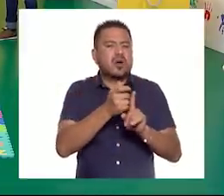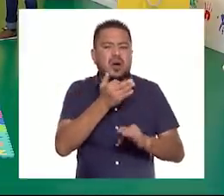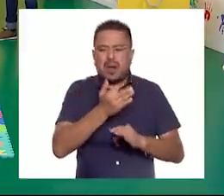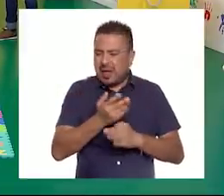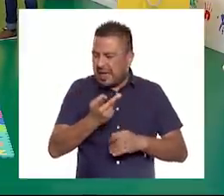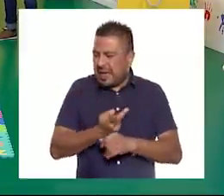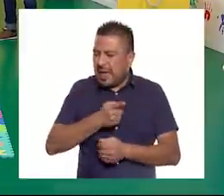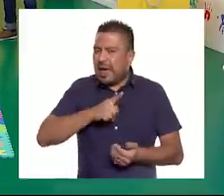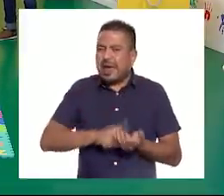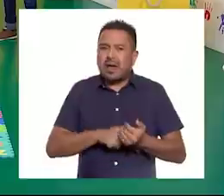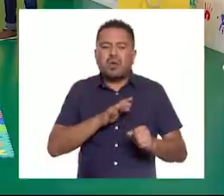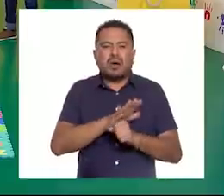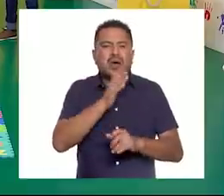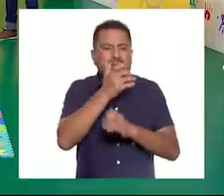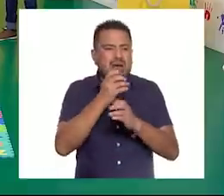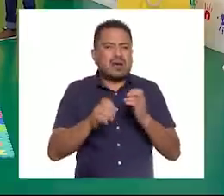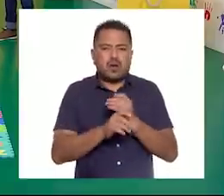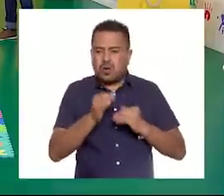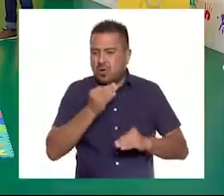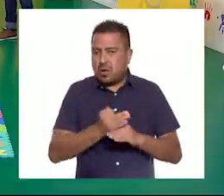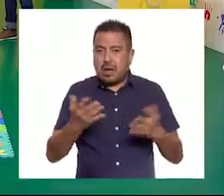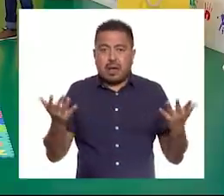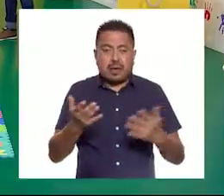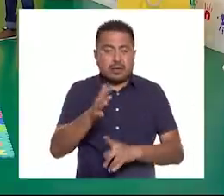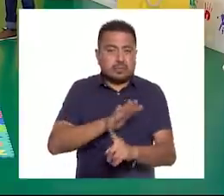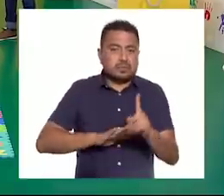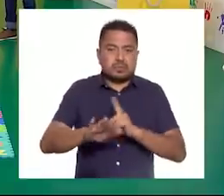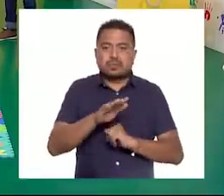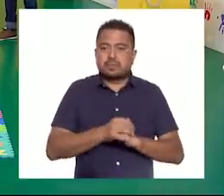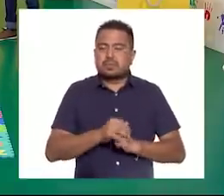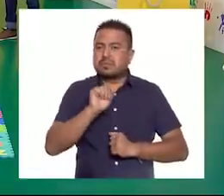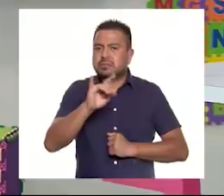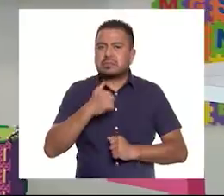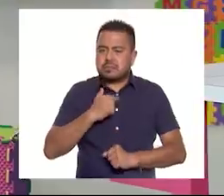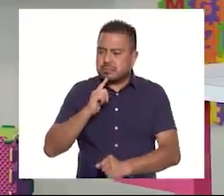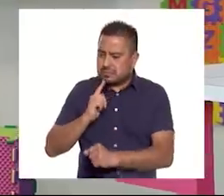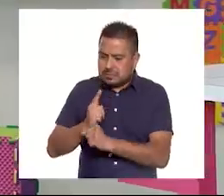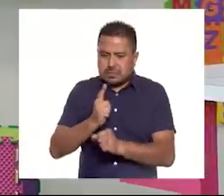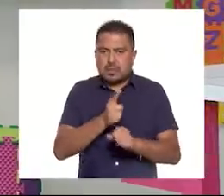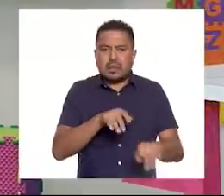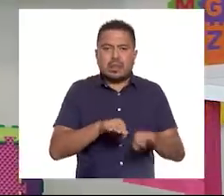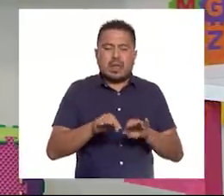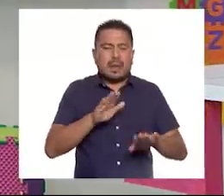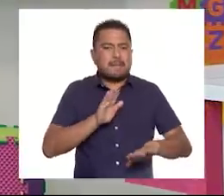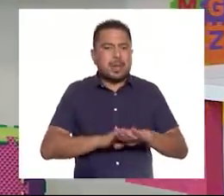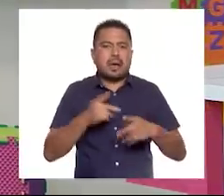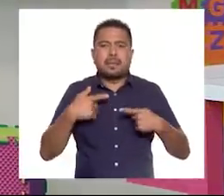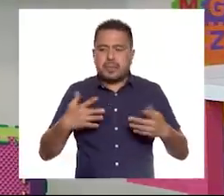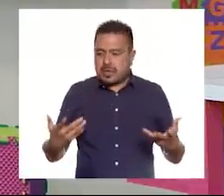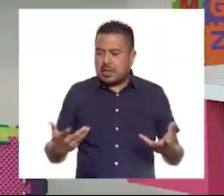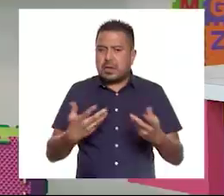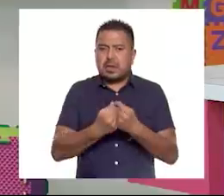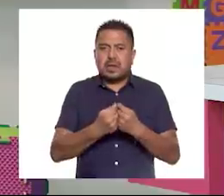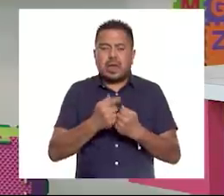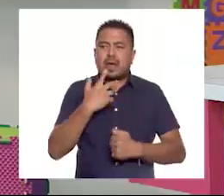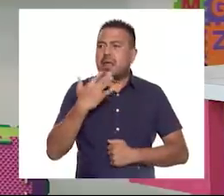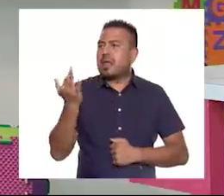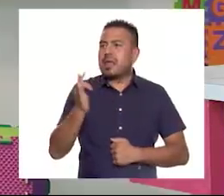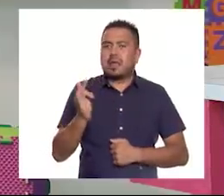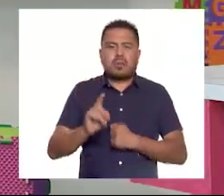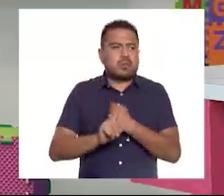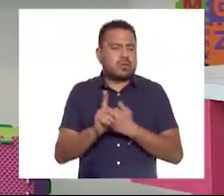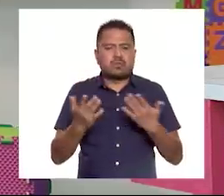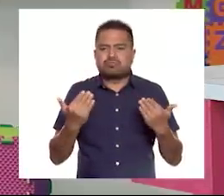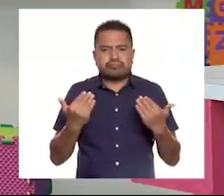ocurrió esa situación en la que actuamos. Yo me he dado cuenta que trabajar con más personas no es una amenaza o un